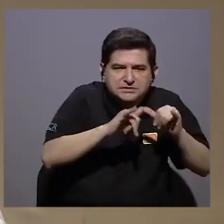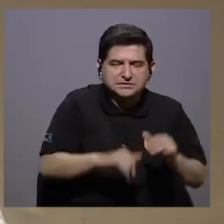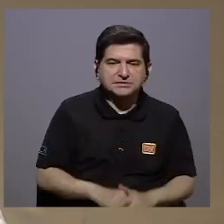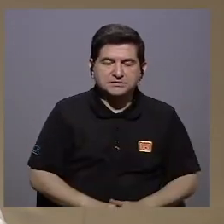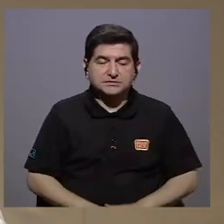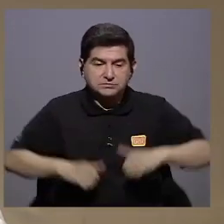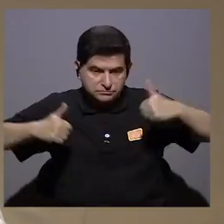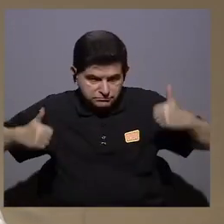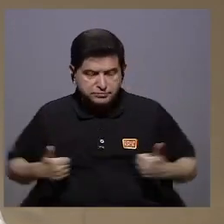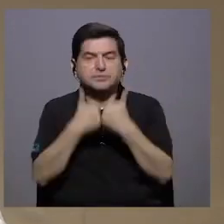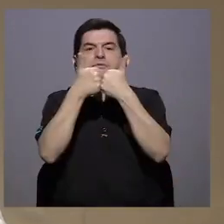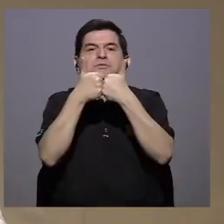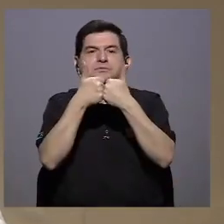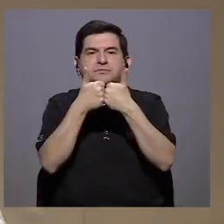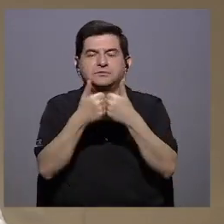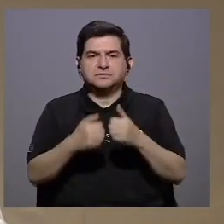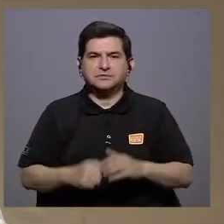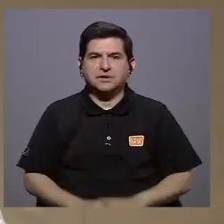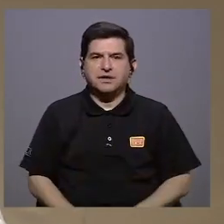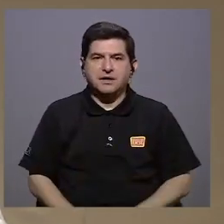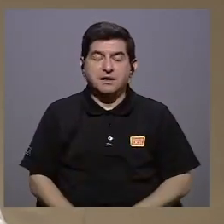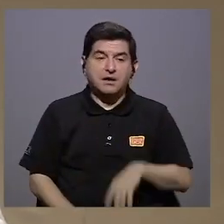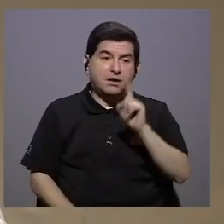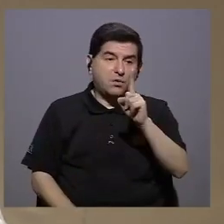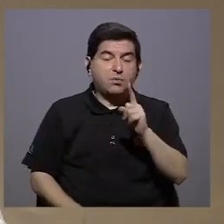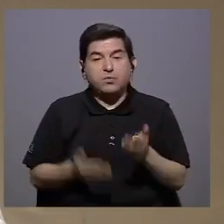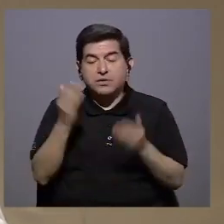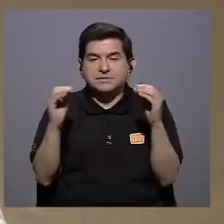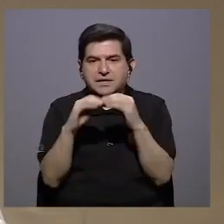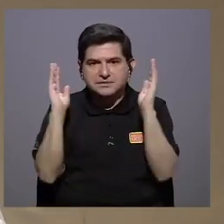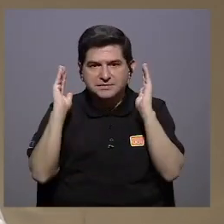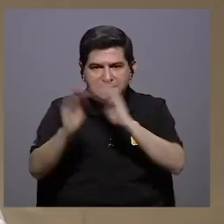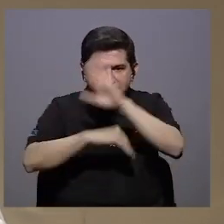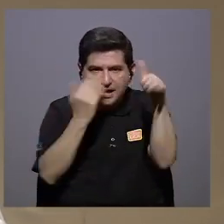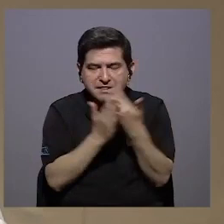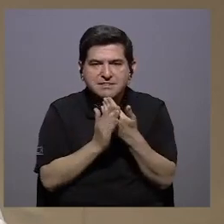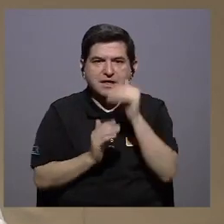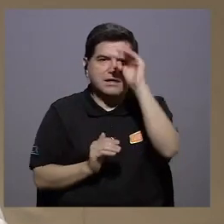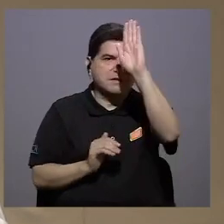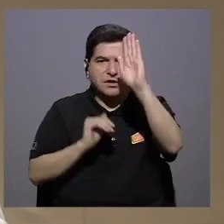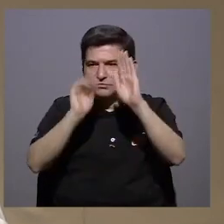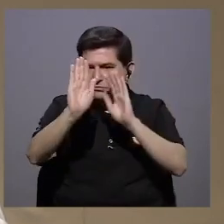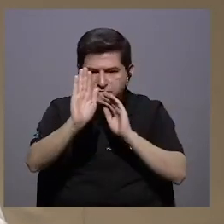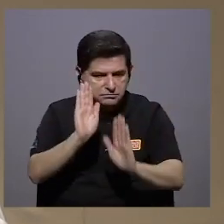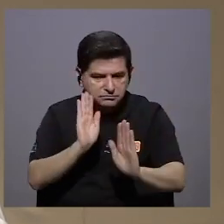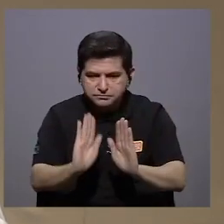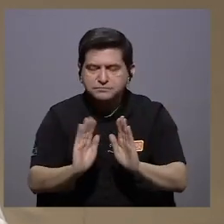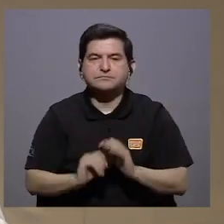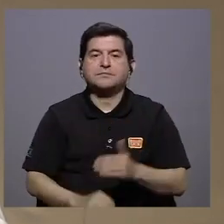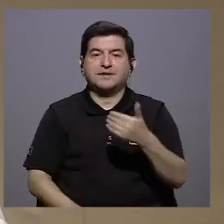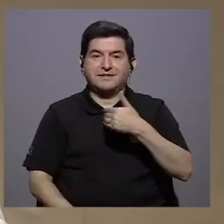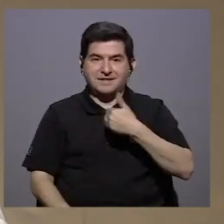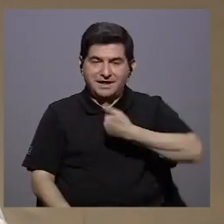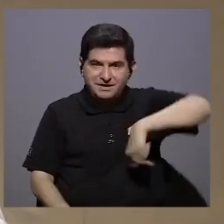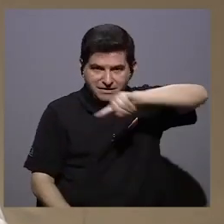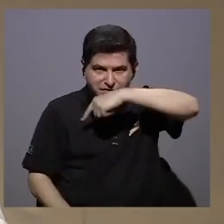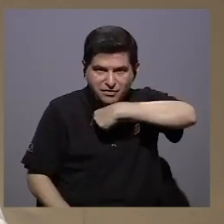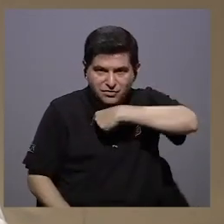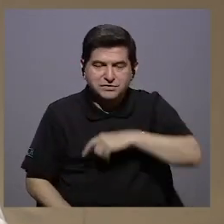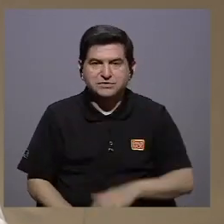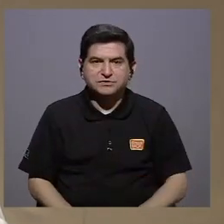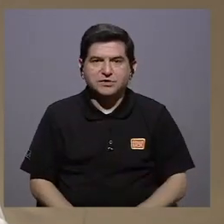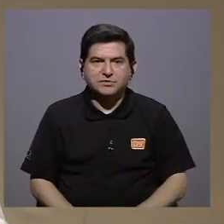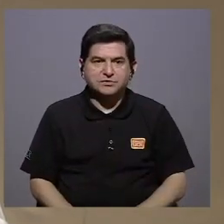reta a un gran desafío hay uno que sería el mayor en todo ese esquema el tenerle